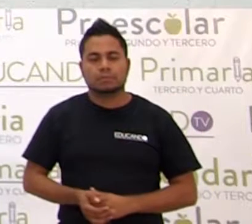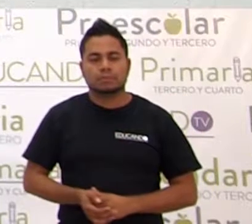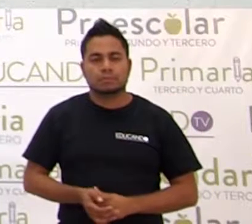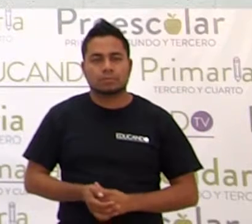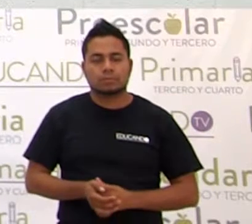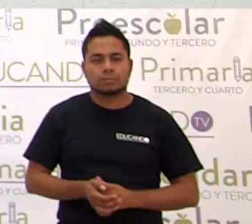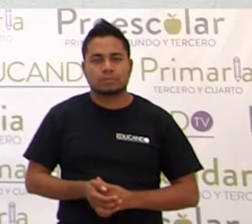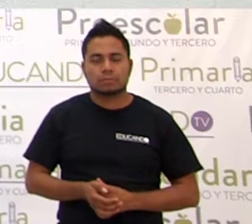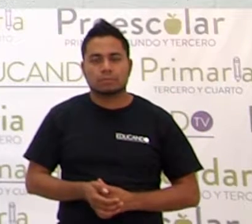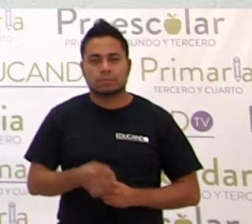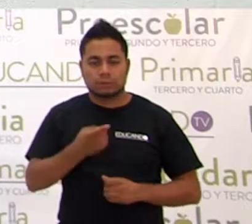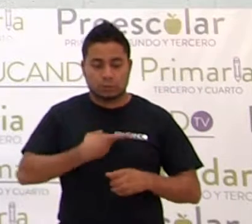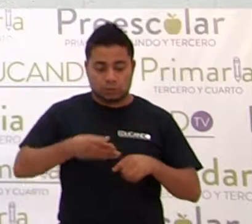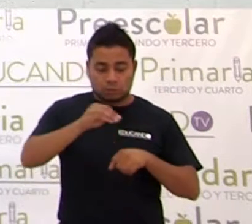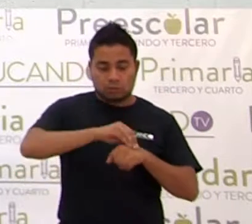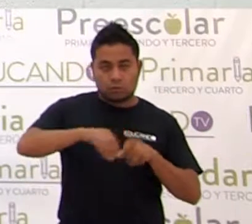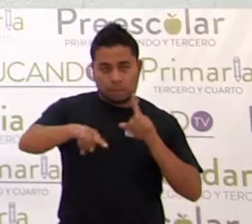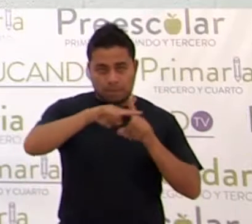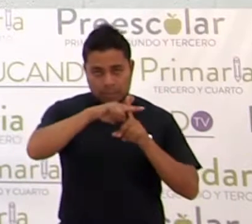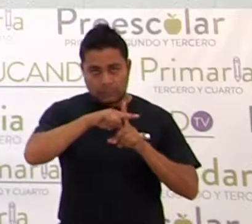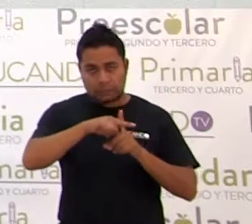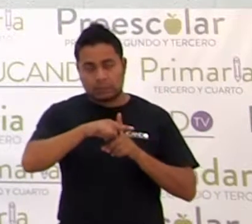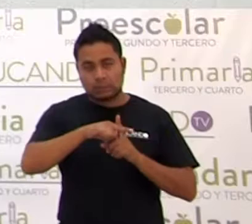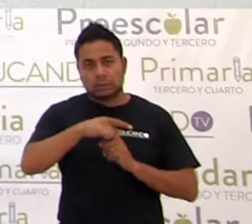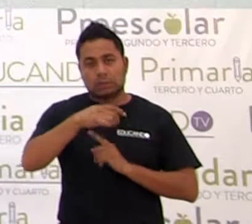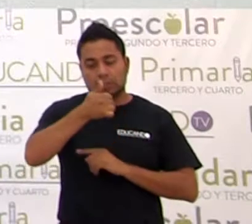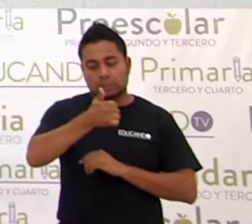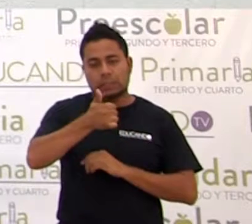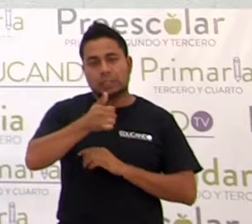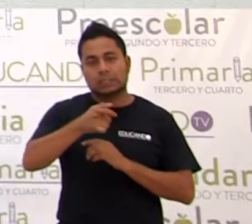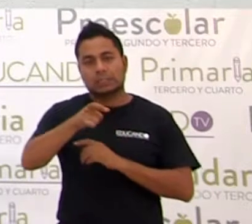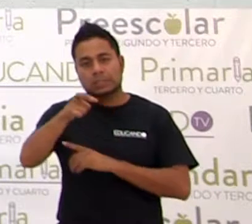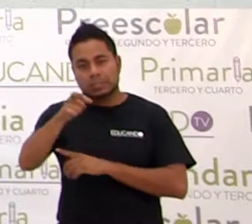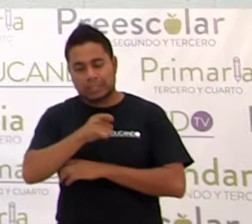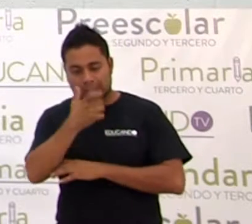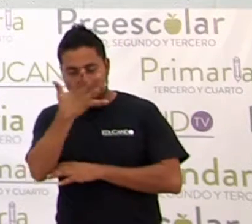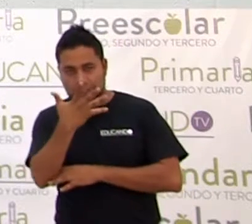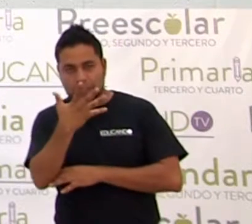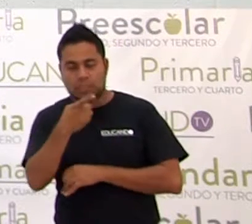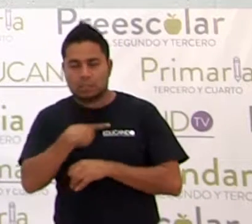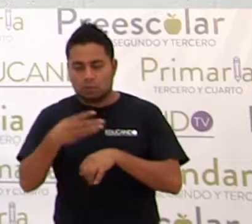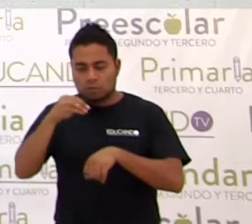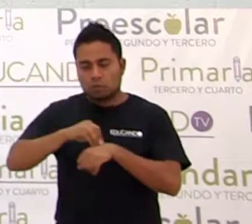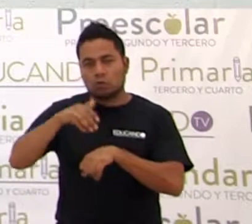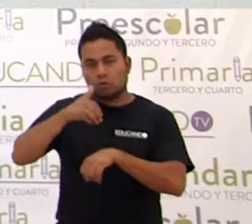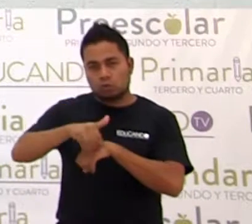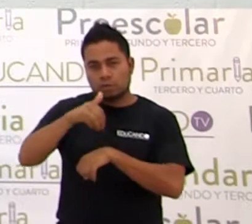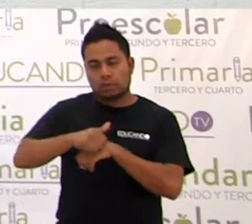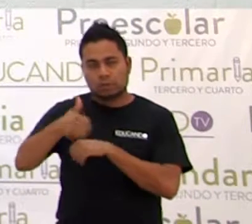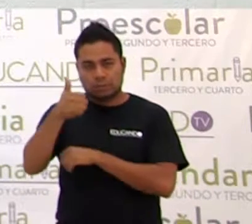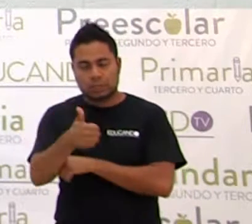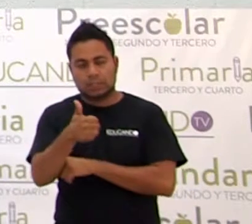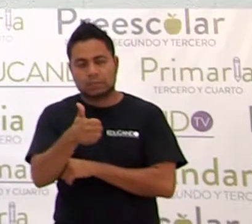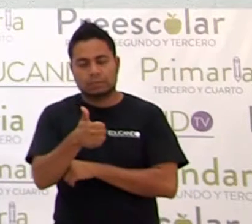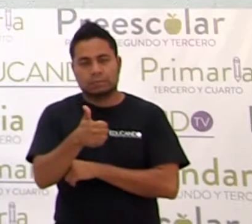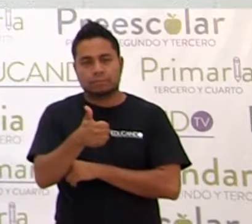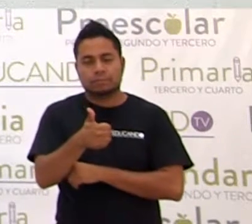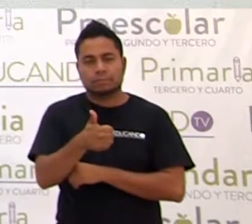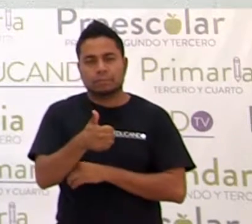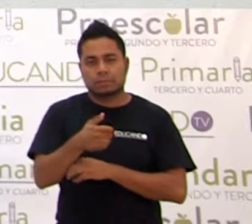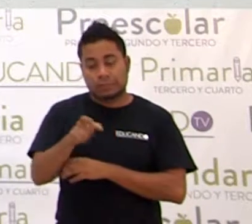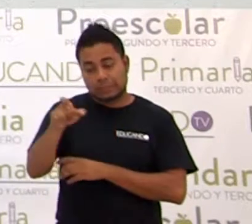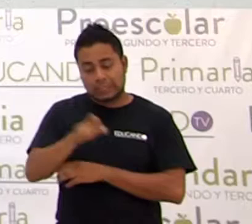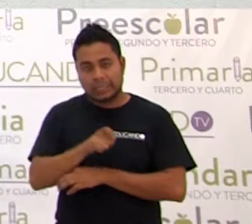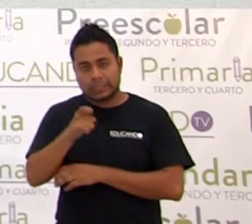Ponemos el signo más. Seis X quinta. Ponemos el número seis, ¿sí? Y en lugar de